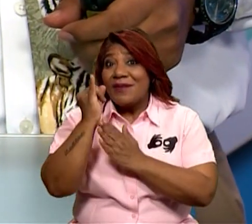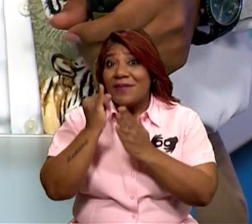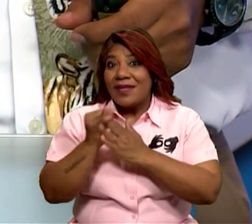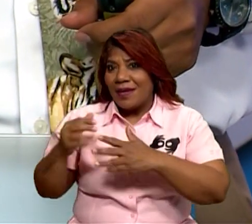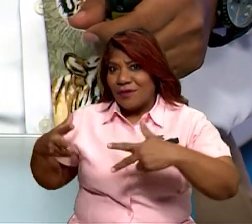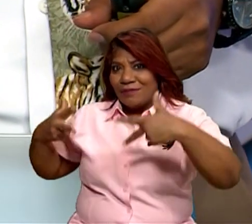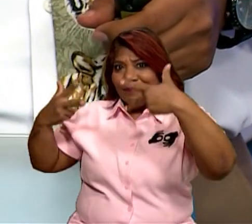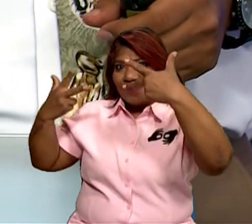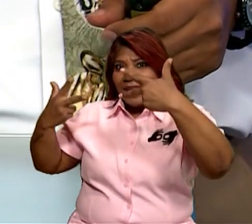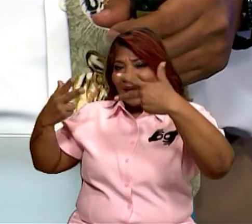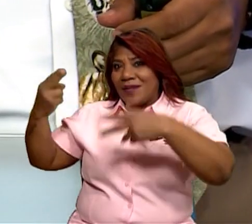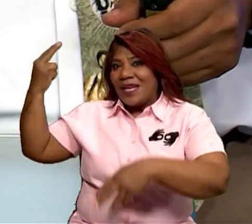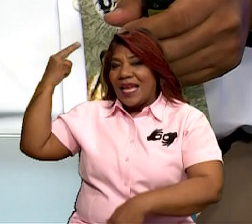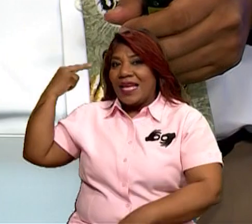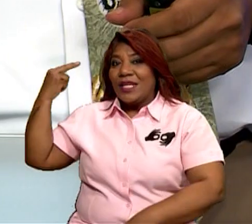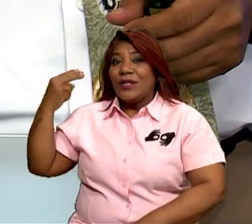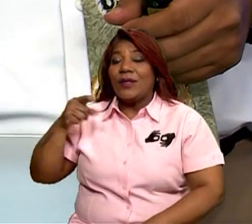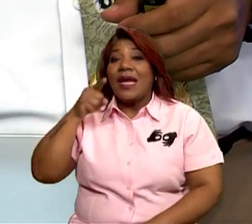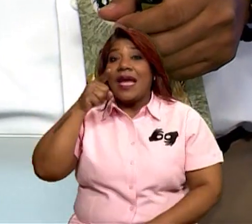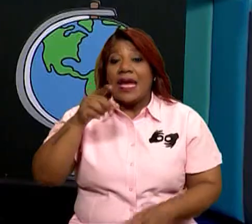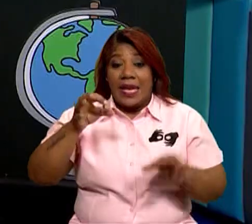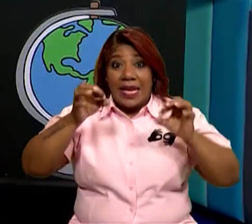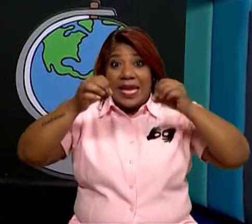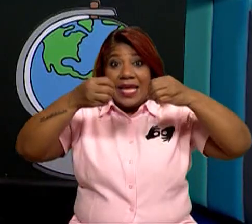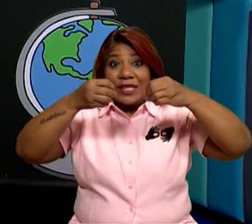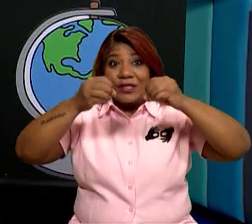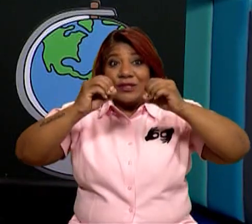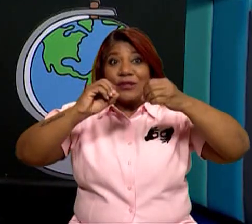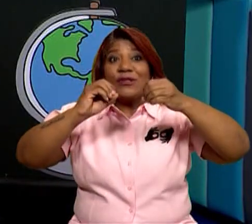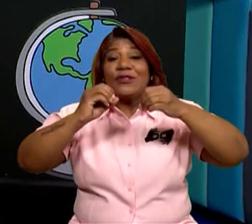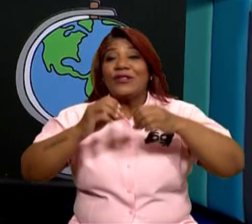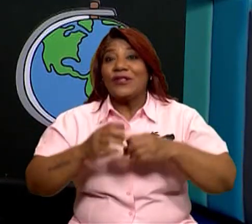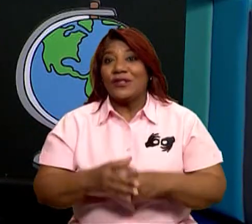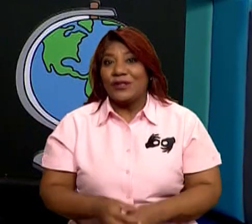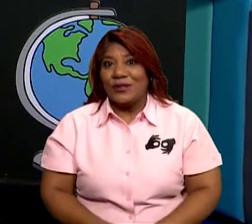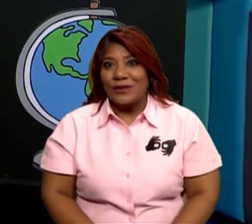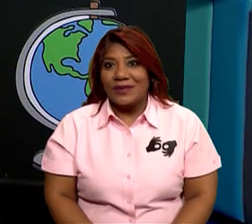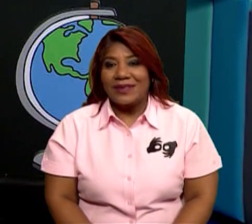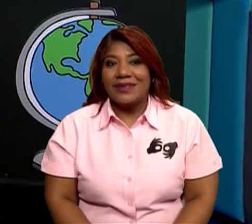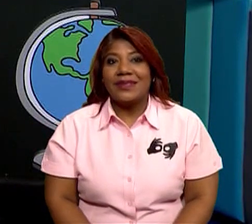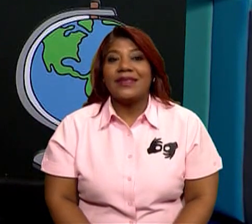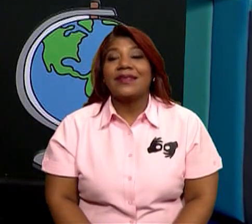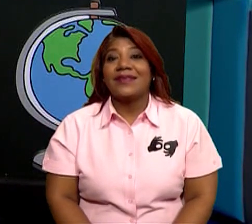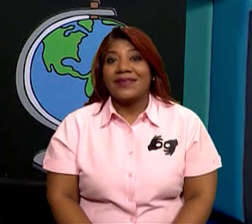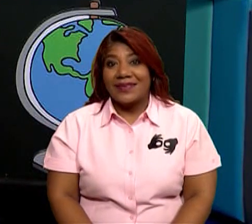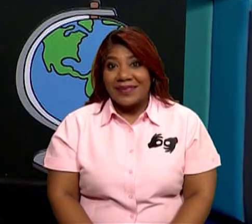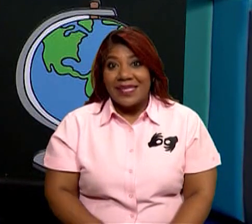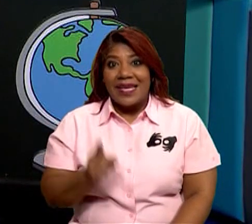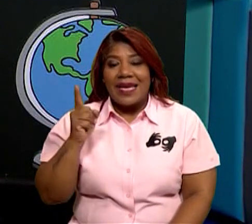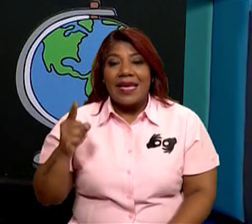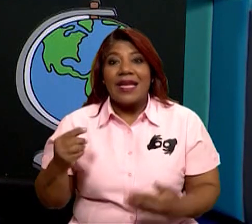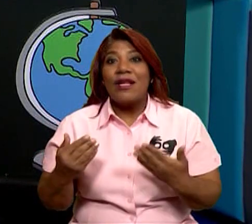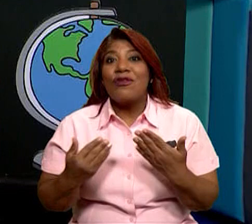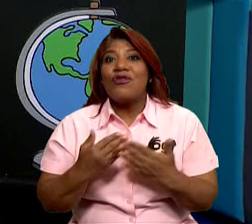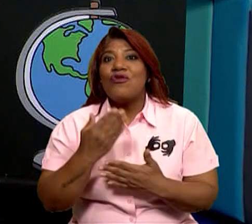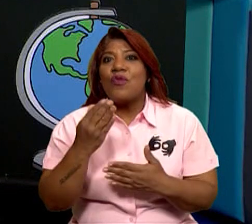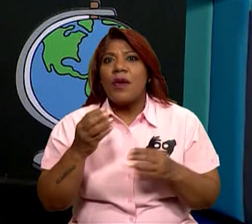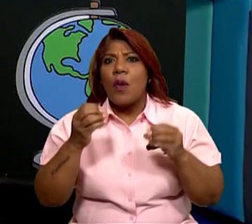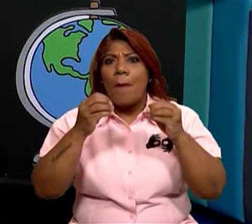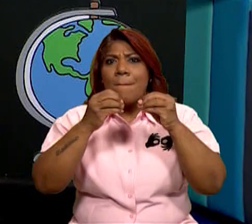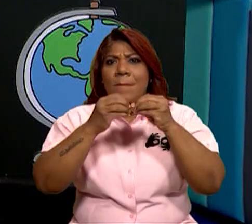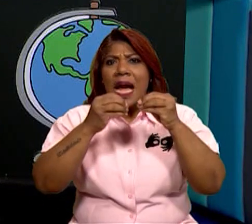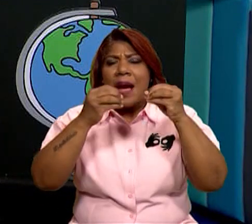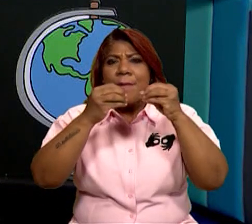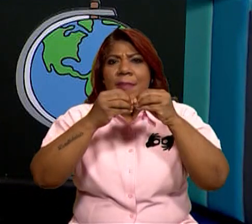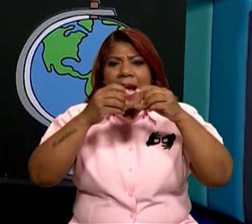a crear diferentes tipos de objetivos o lentes, ¿ya? Tenemos un botón muy interesante, es el macro, que el que ayuda a